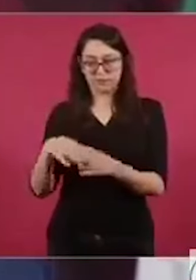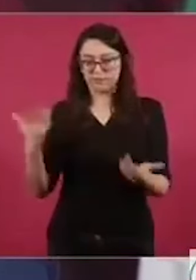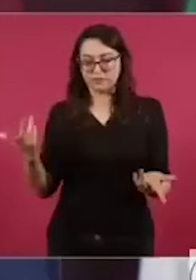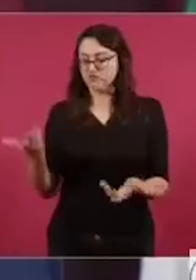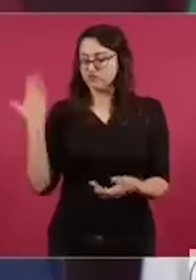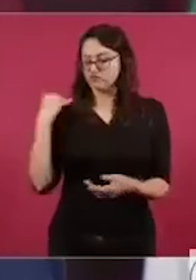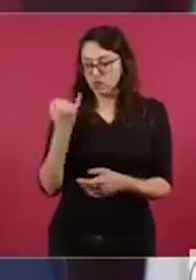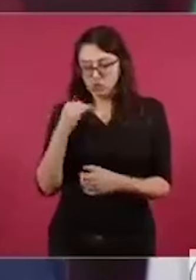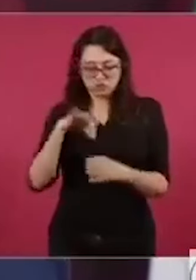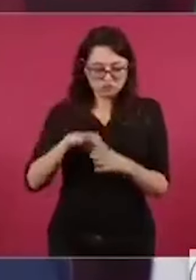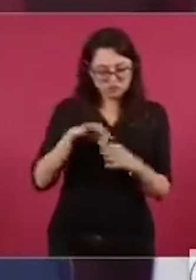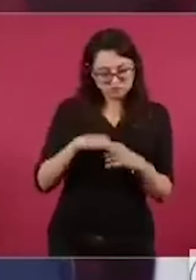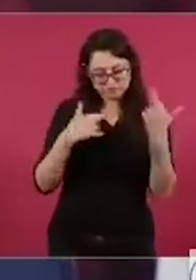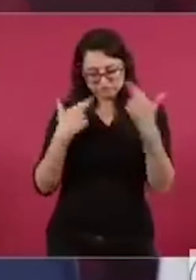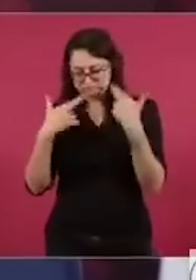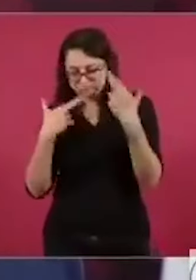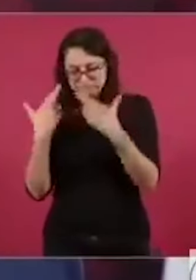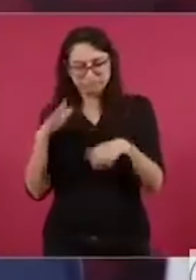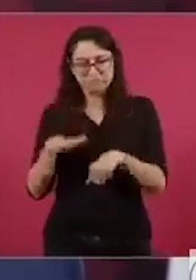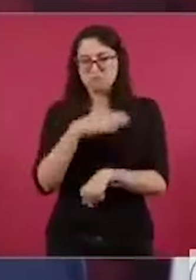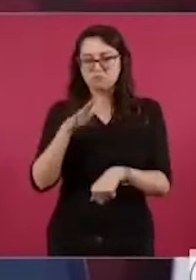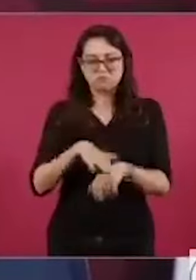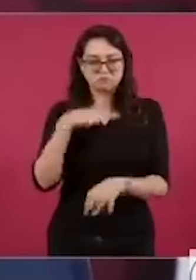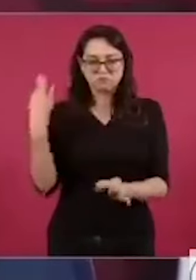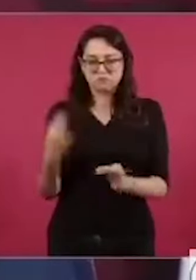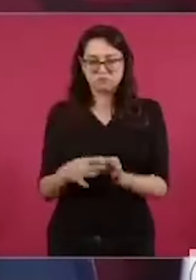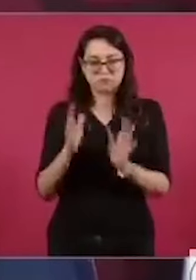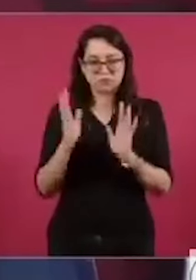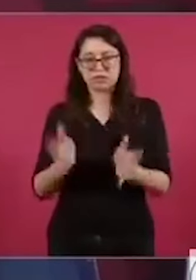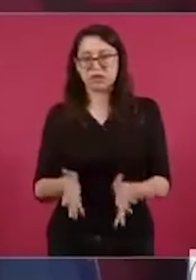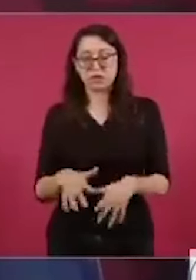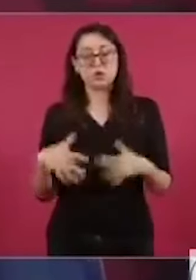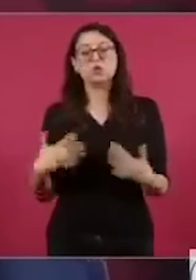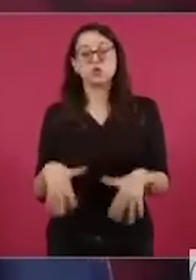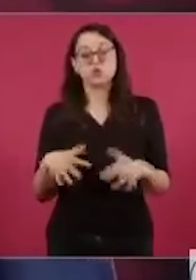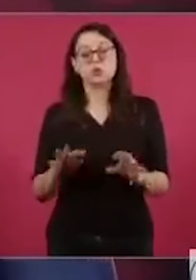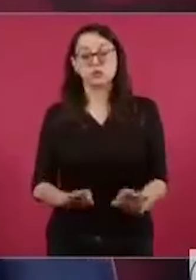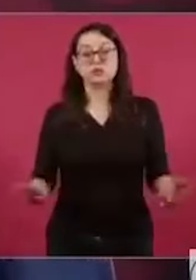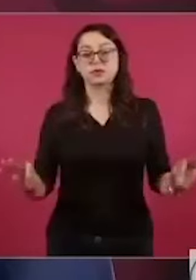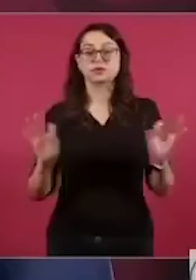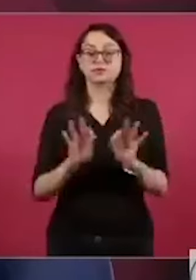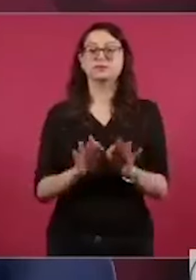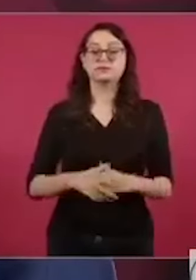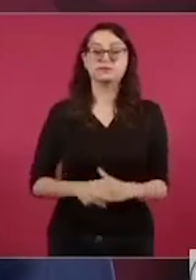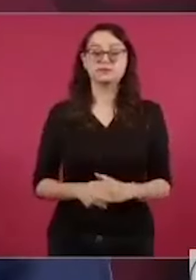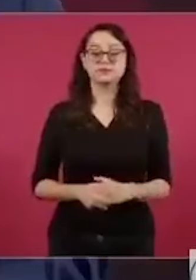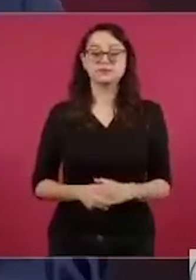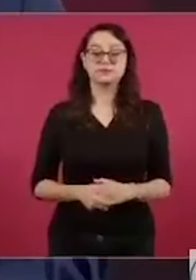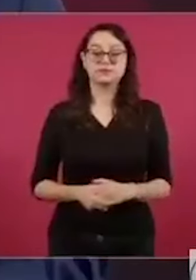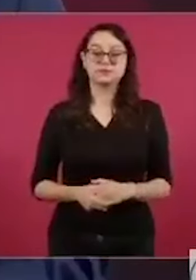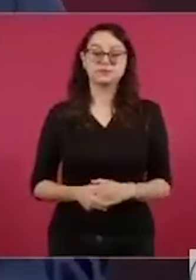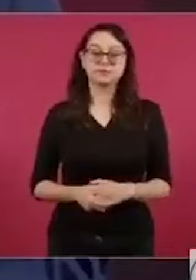la elección presidencial. Es un hecho histórico, importante. De luego